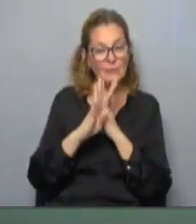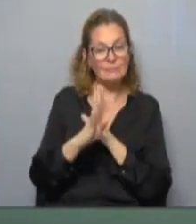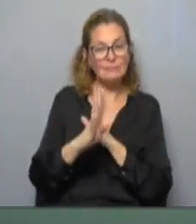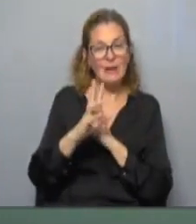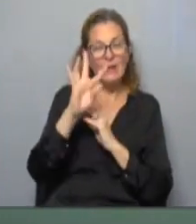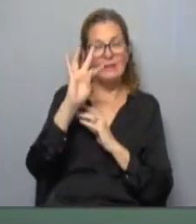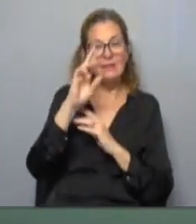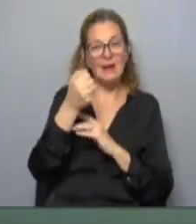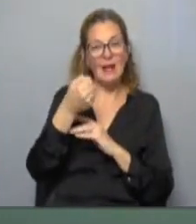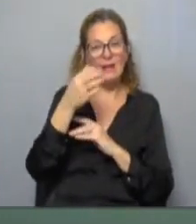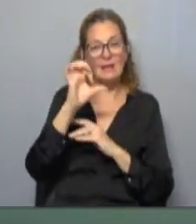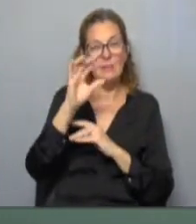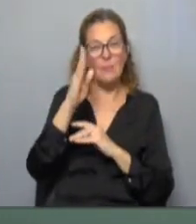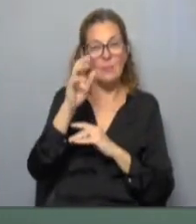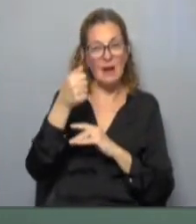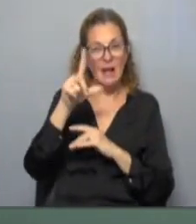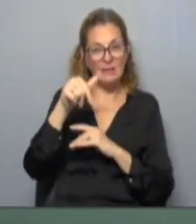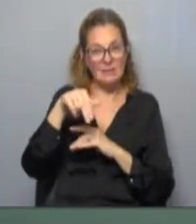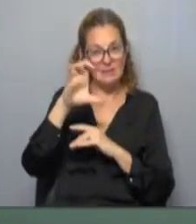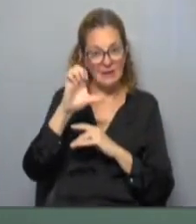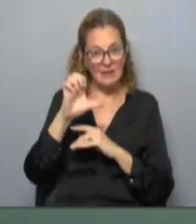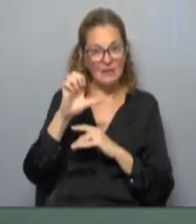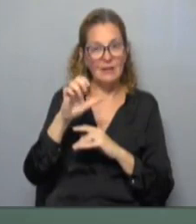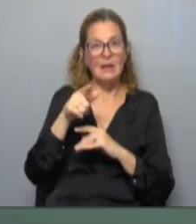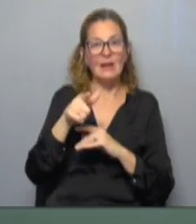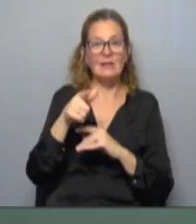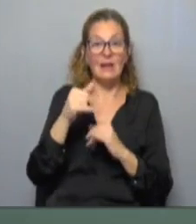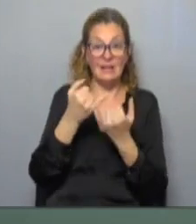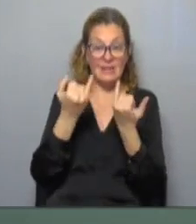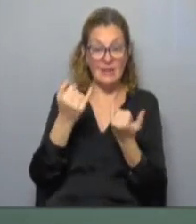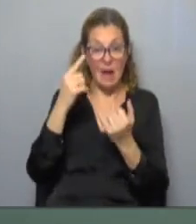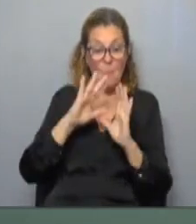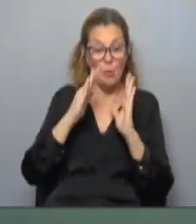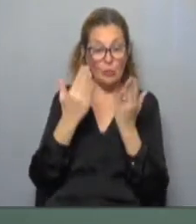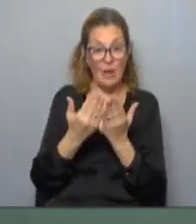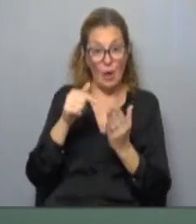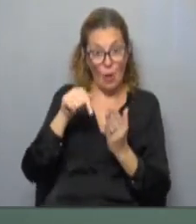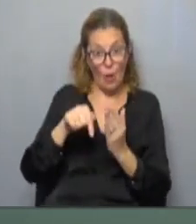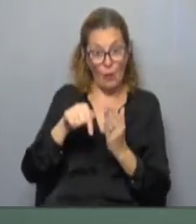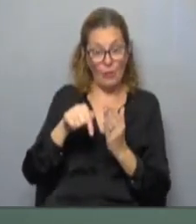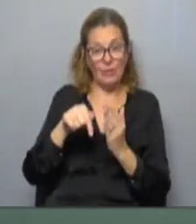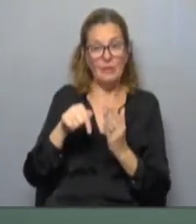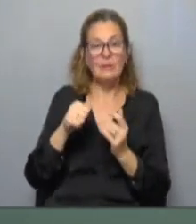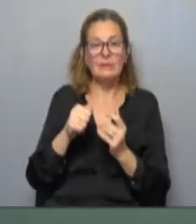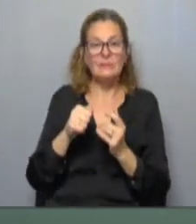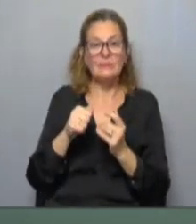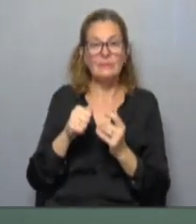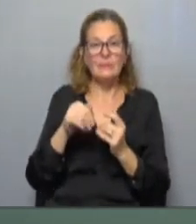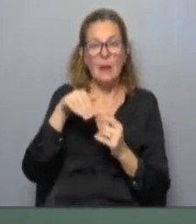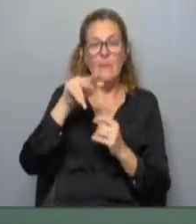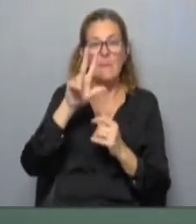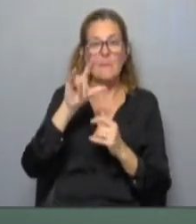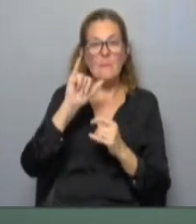órganos en nuestro país en el día mundial del paciente trasplantado que se celebra justamente se conmemora en esta jornada Milka